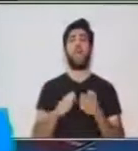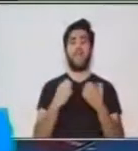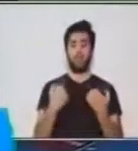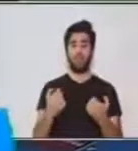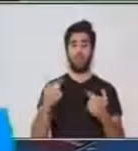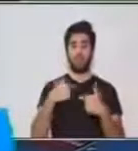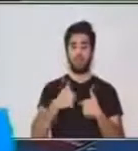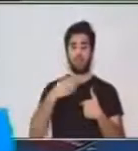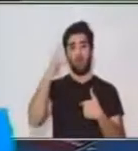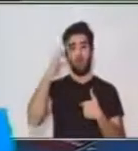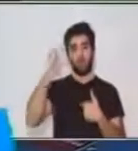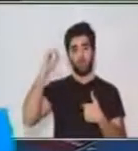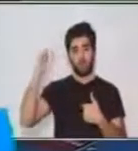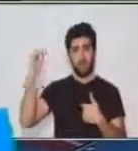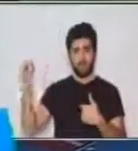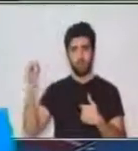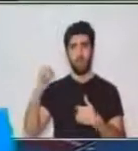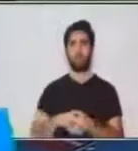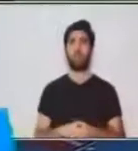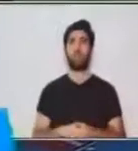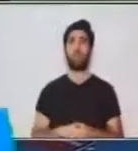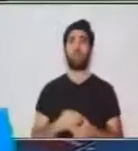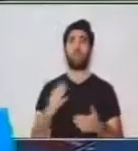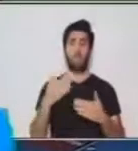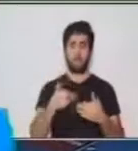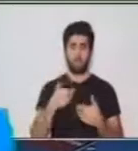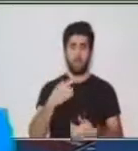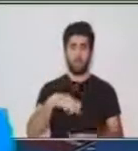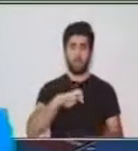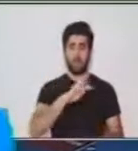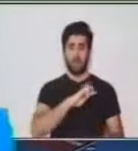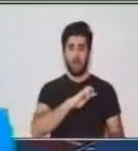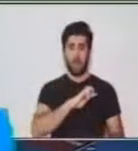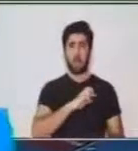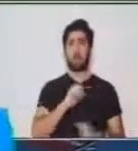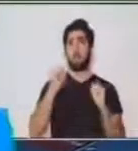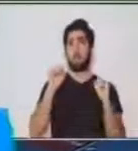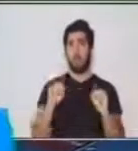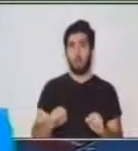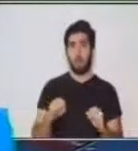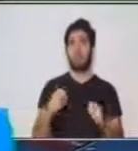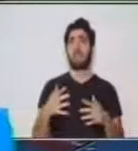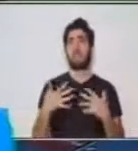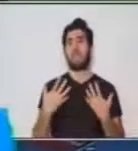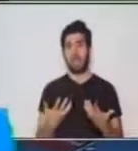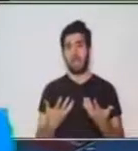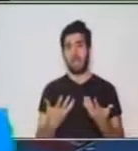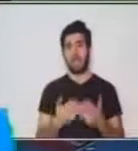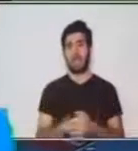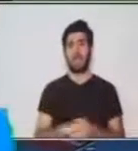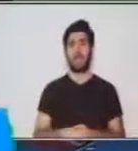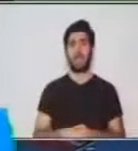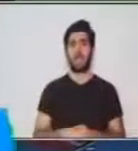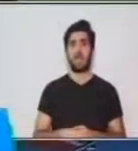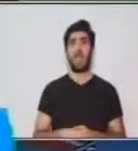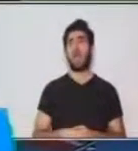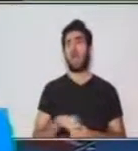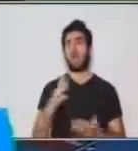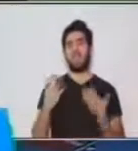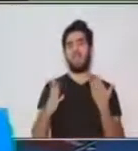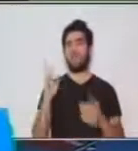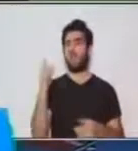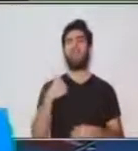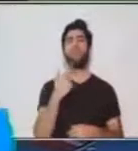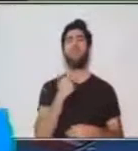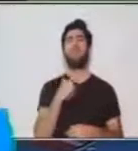mi opinión personal podría decirle que no me gustó el